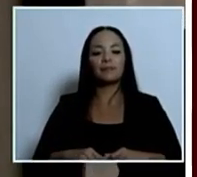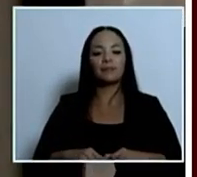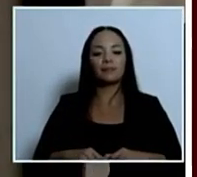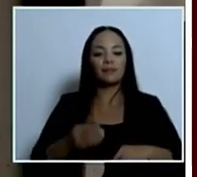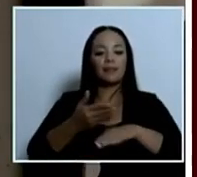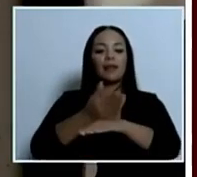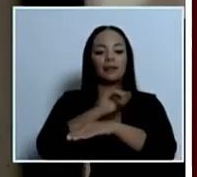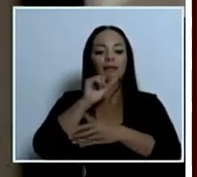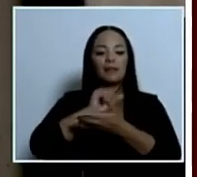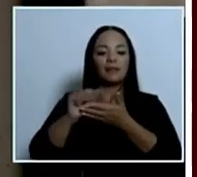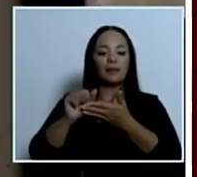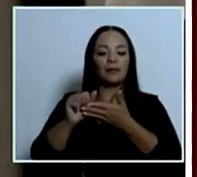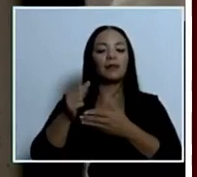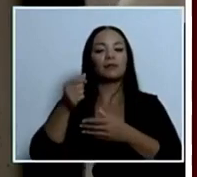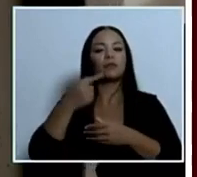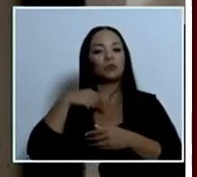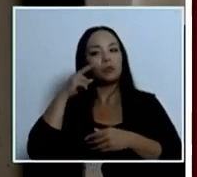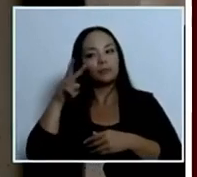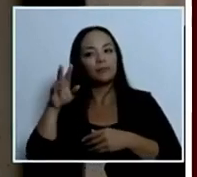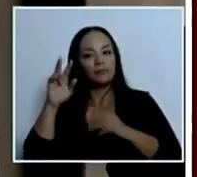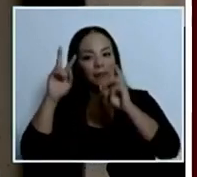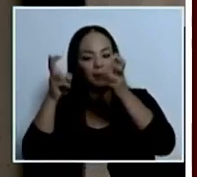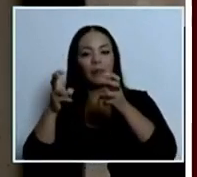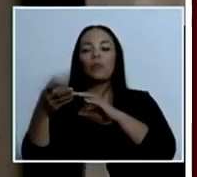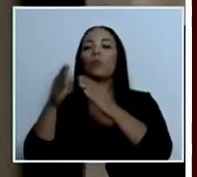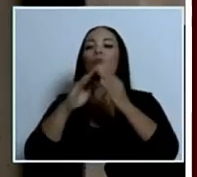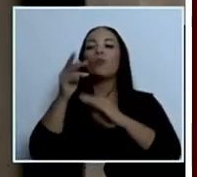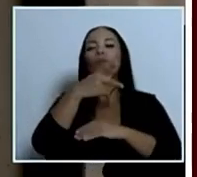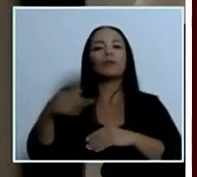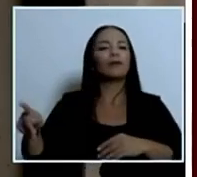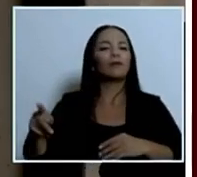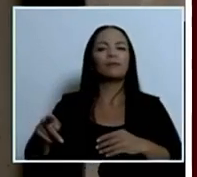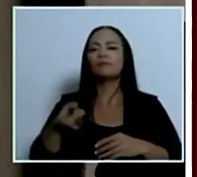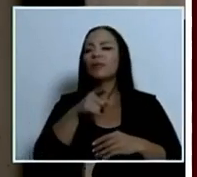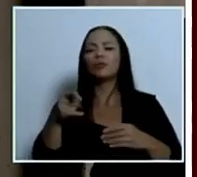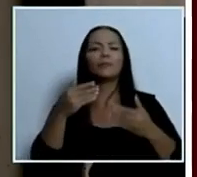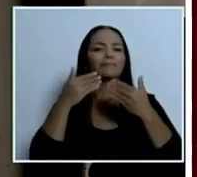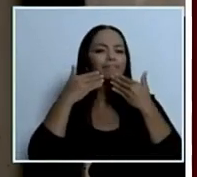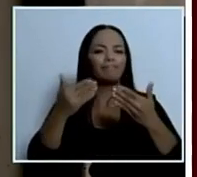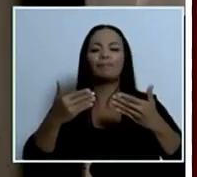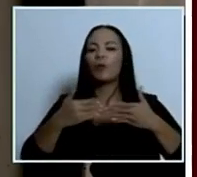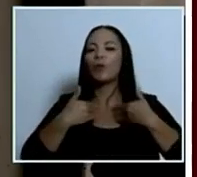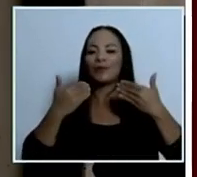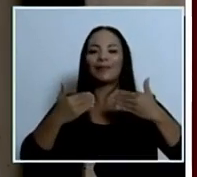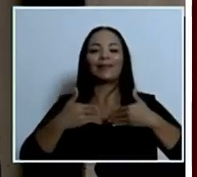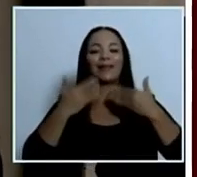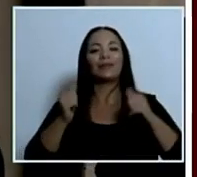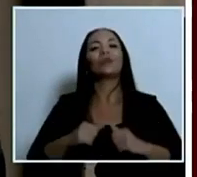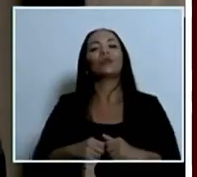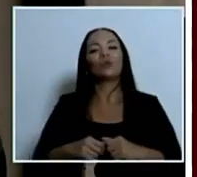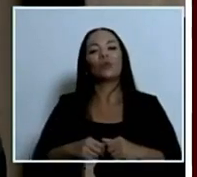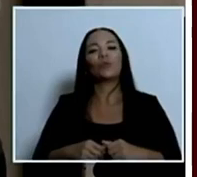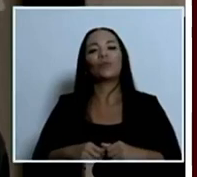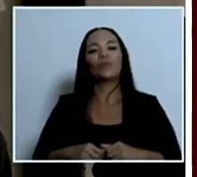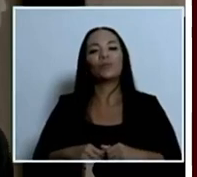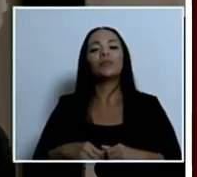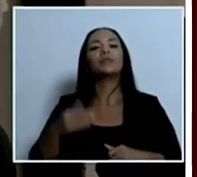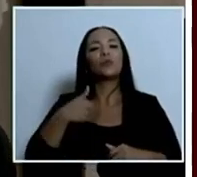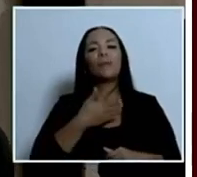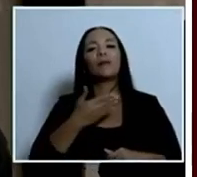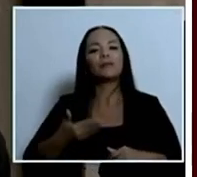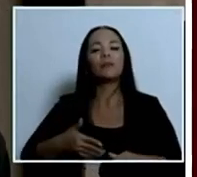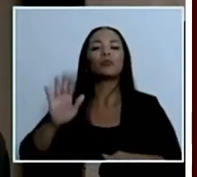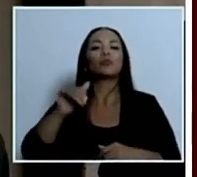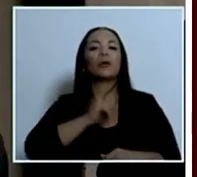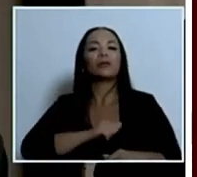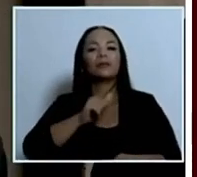con este tema y el pueblo de puntarenas le repito está sumamente agradecido señor presidente por esa actitud